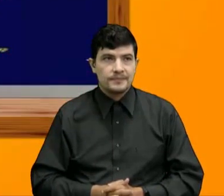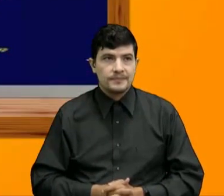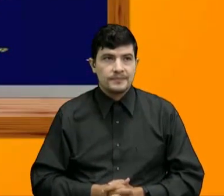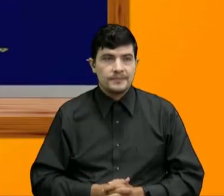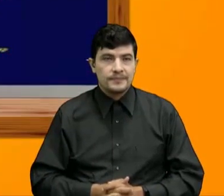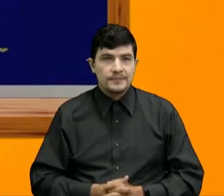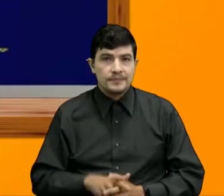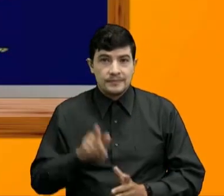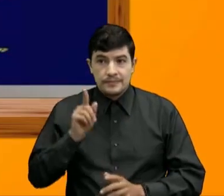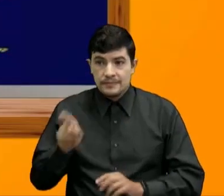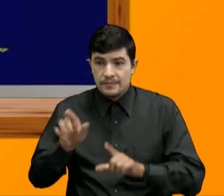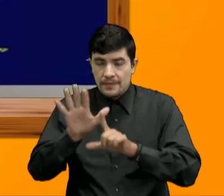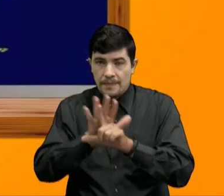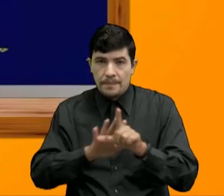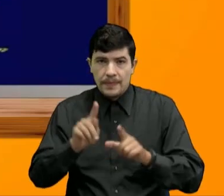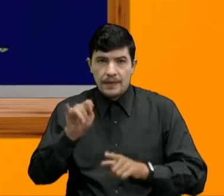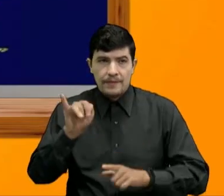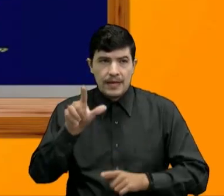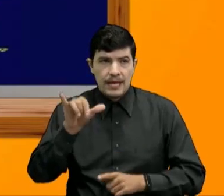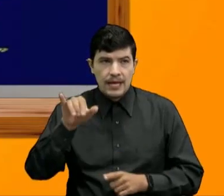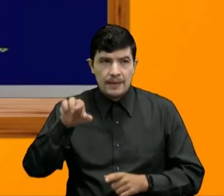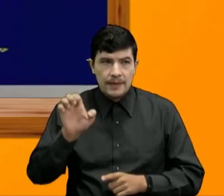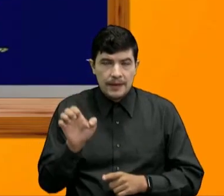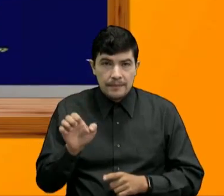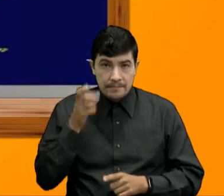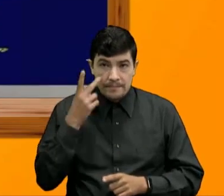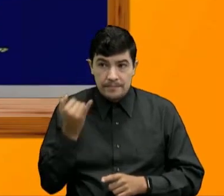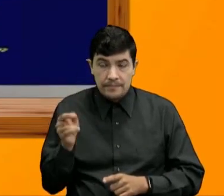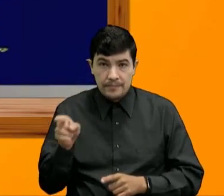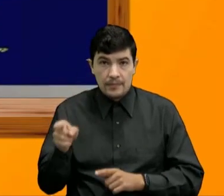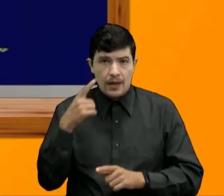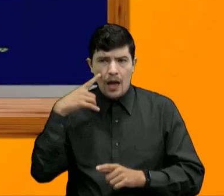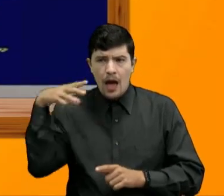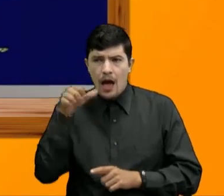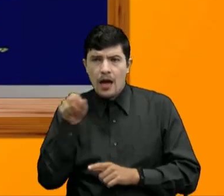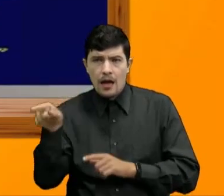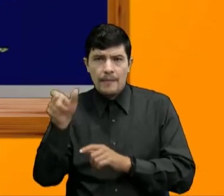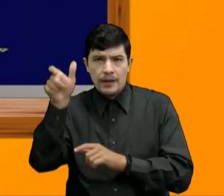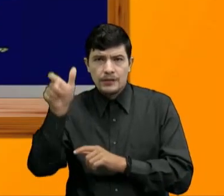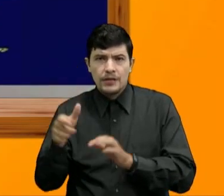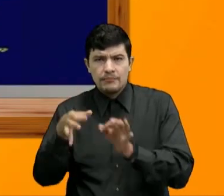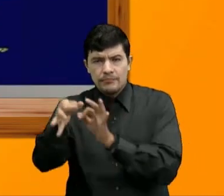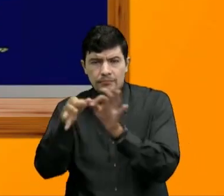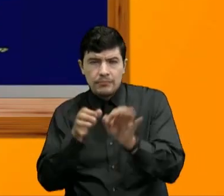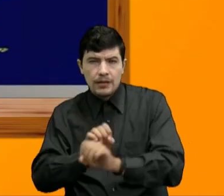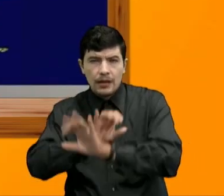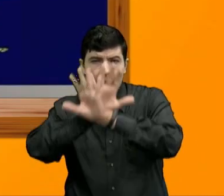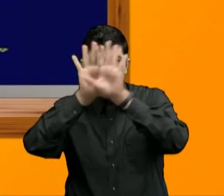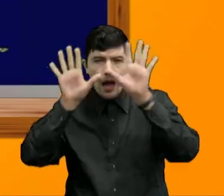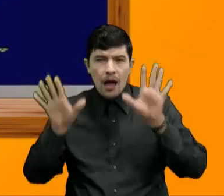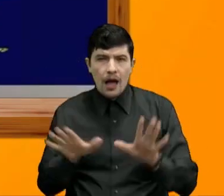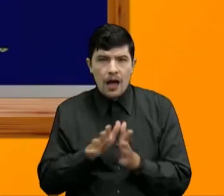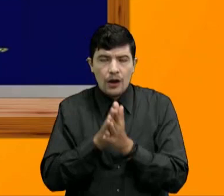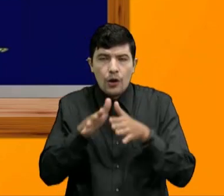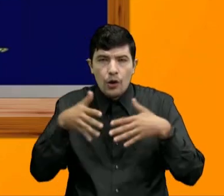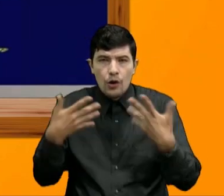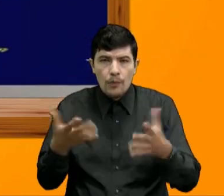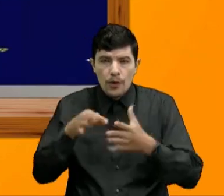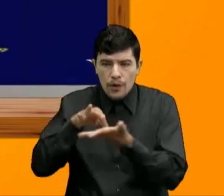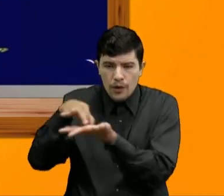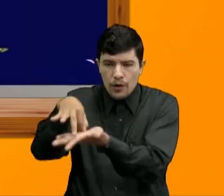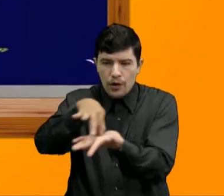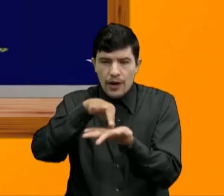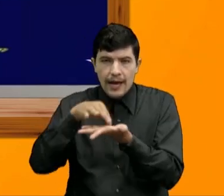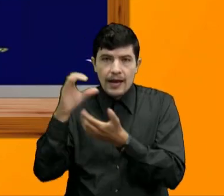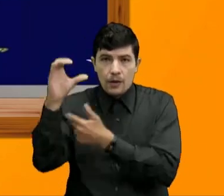En el canal Felipe Sosa Díaz Encontrarás una explicación súper clara De la posición geográfica